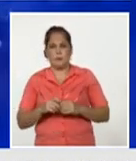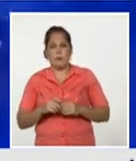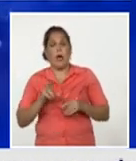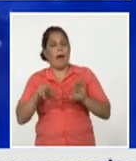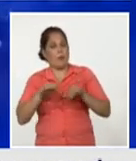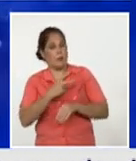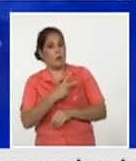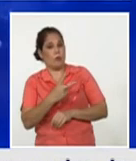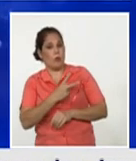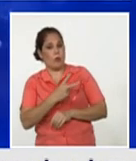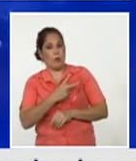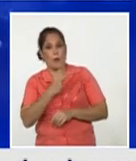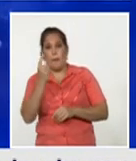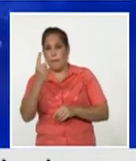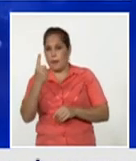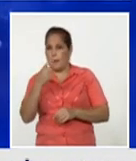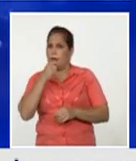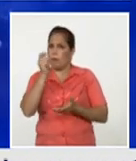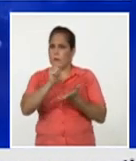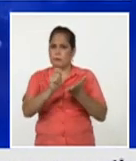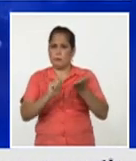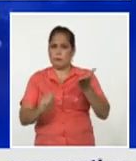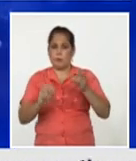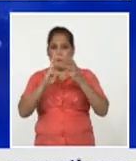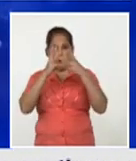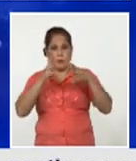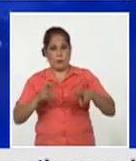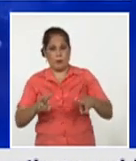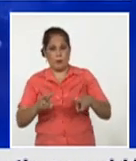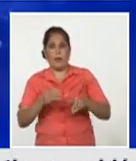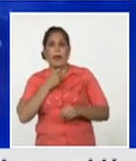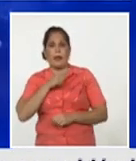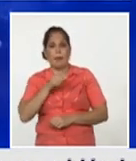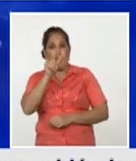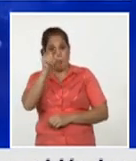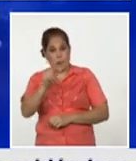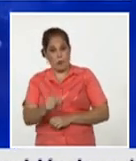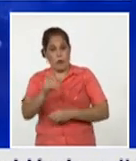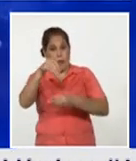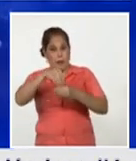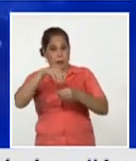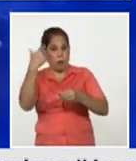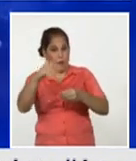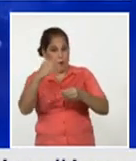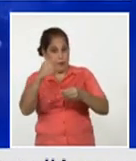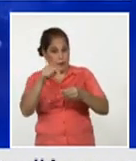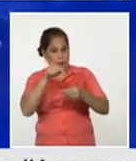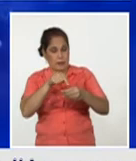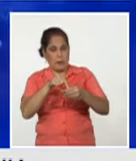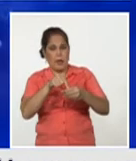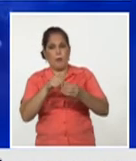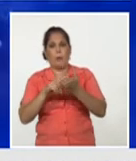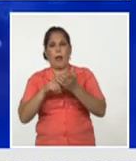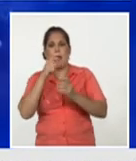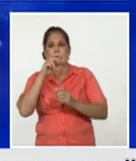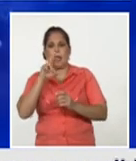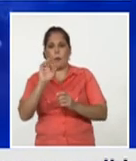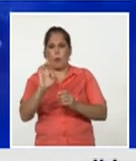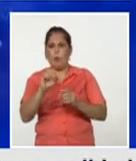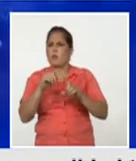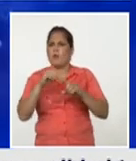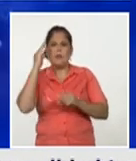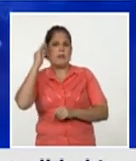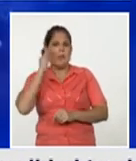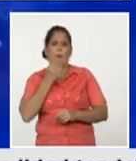el primero nos escribe desde muy temprano si la persona dentro del ensayo clínico fue placebo cuando se podrá